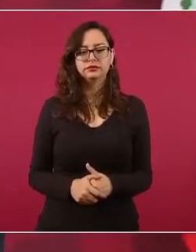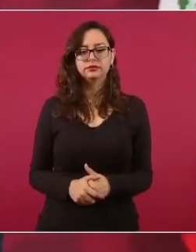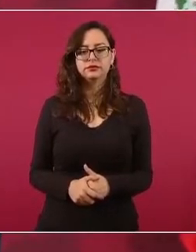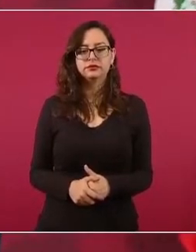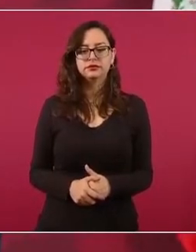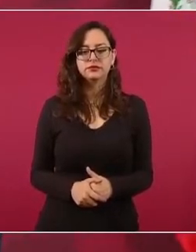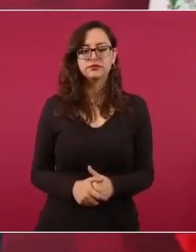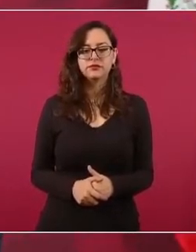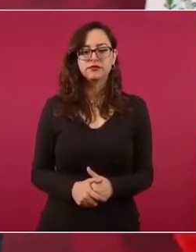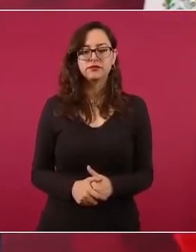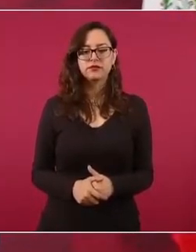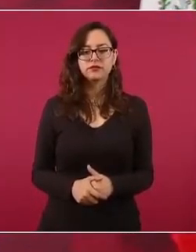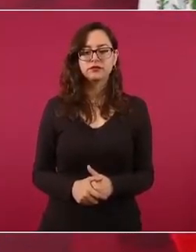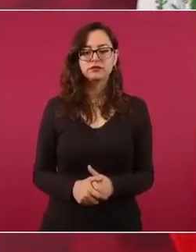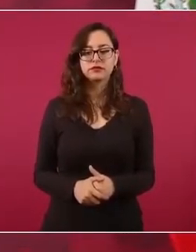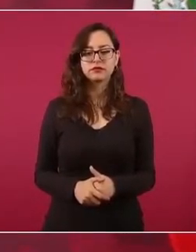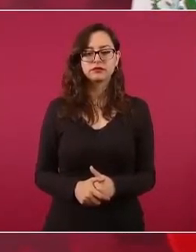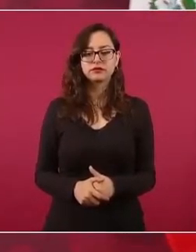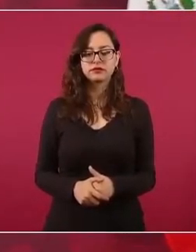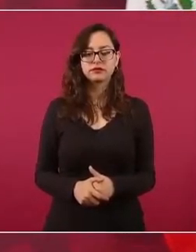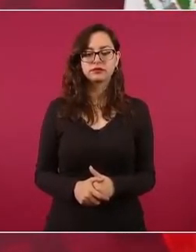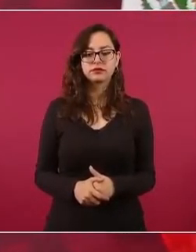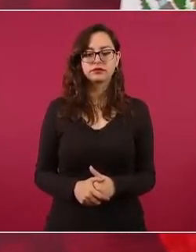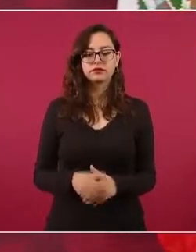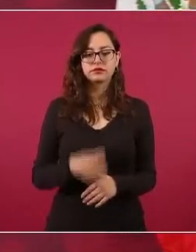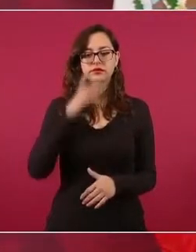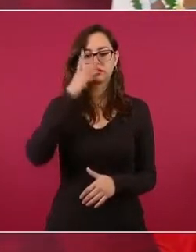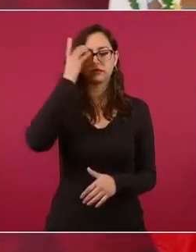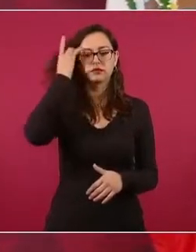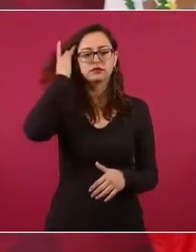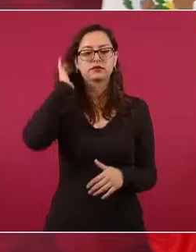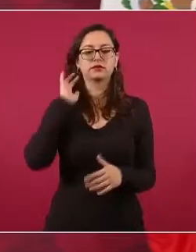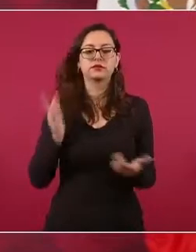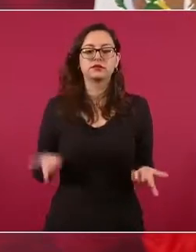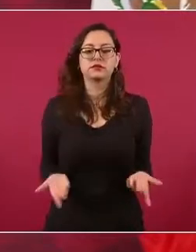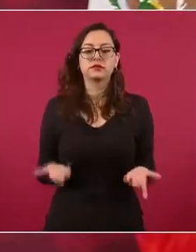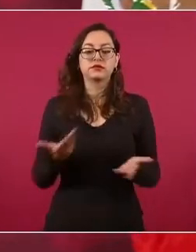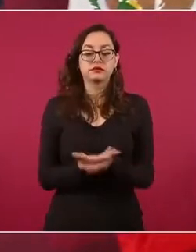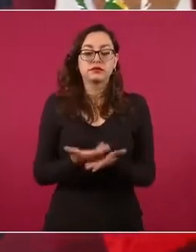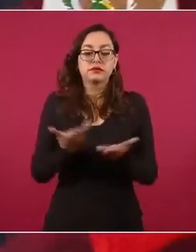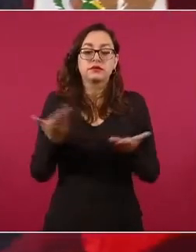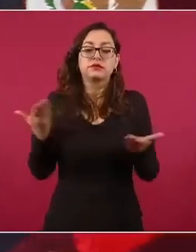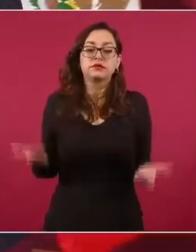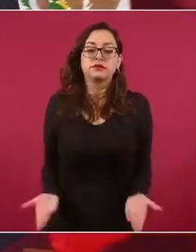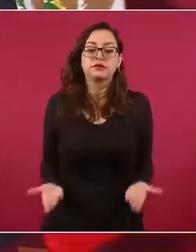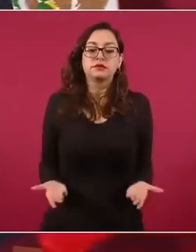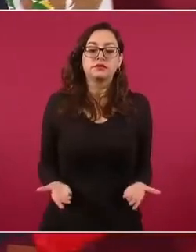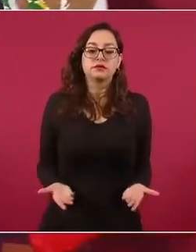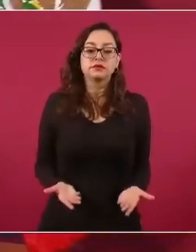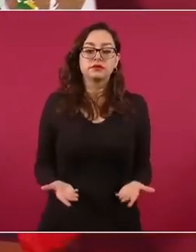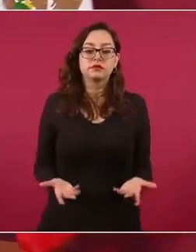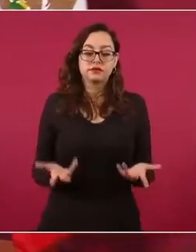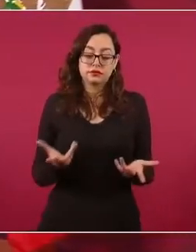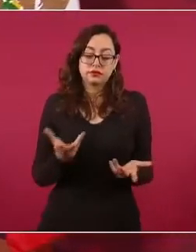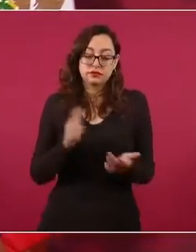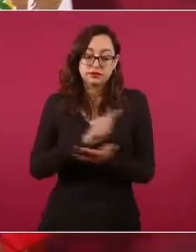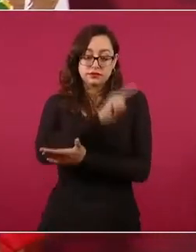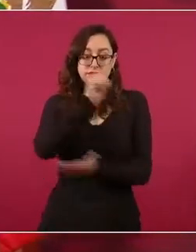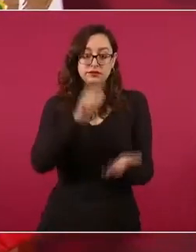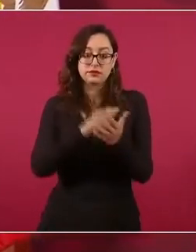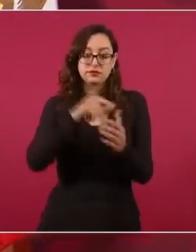Y como se está ahora discutiendo sobre la reforma electoral,